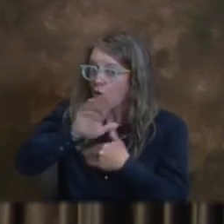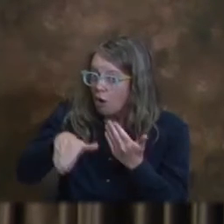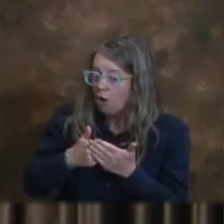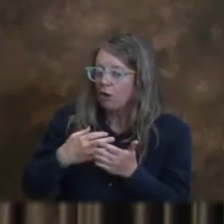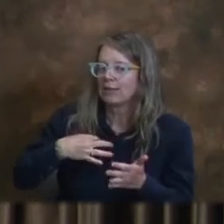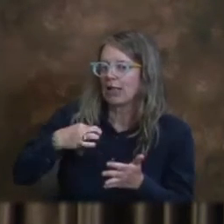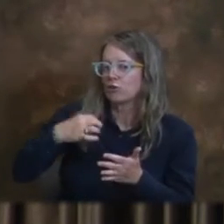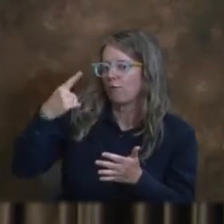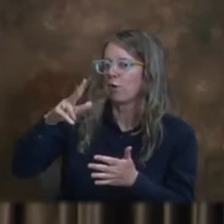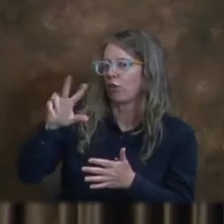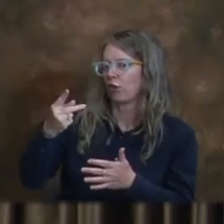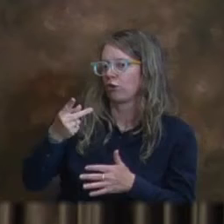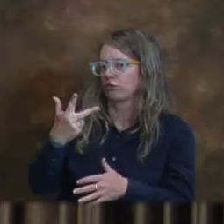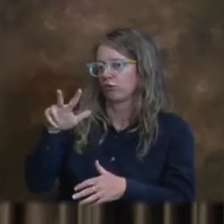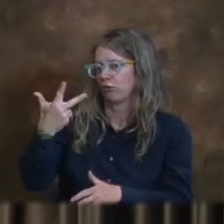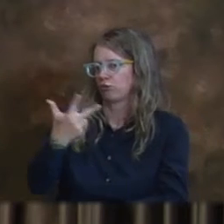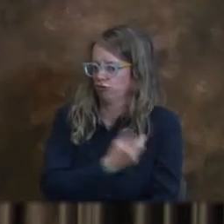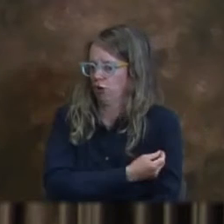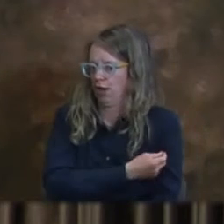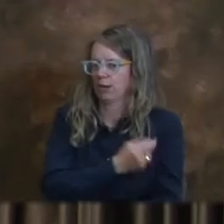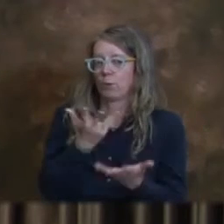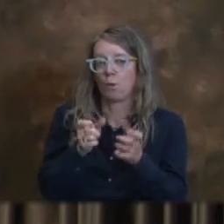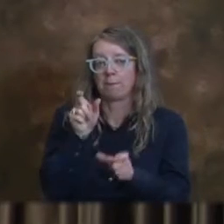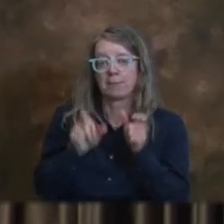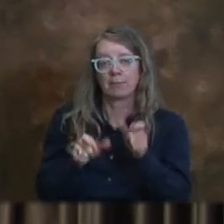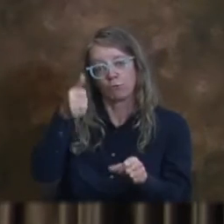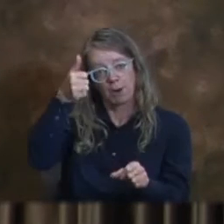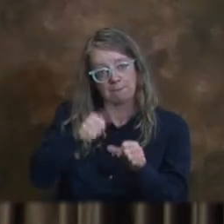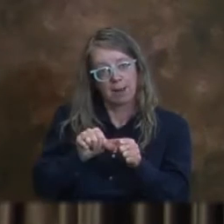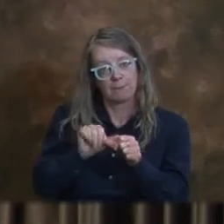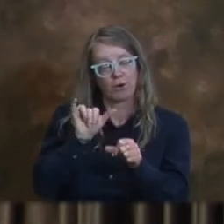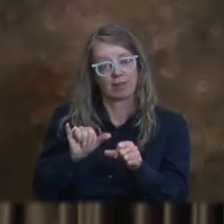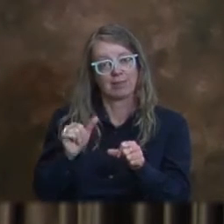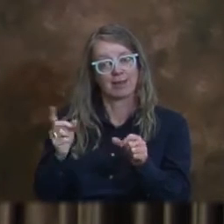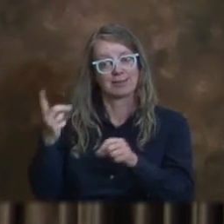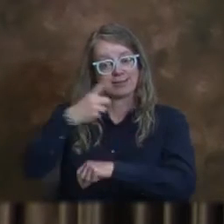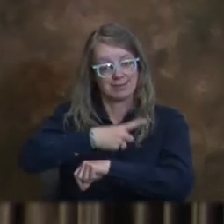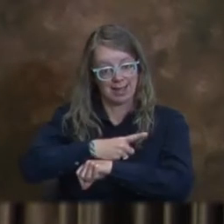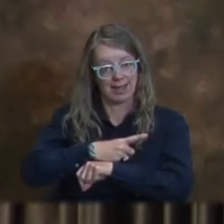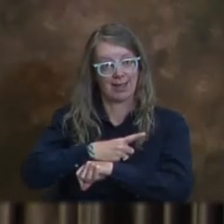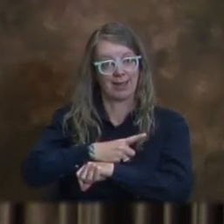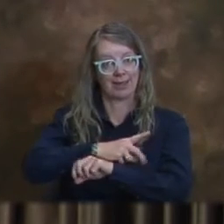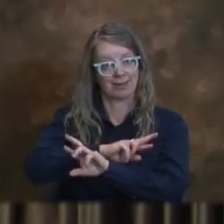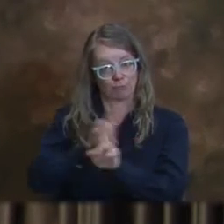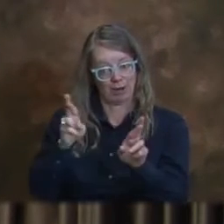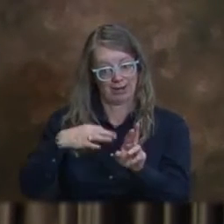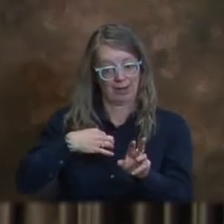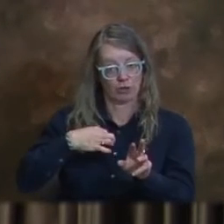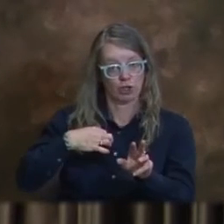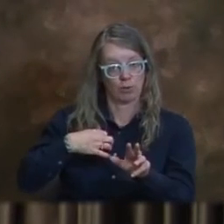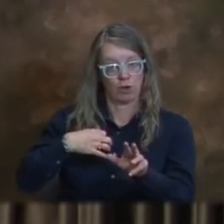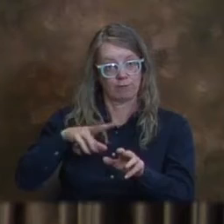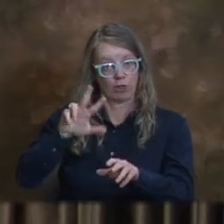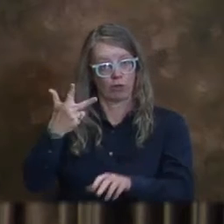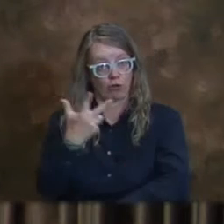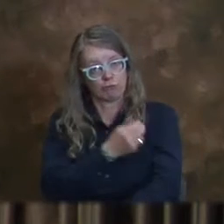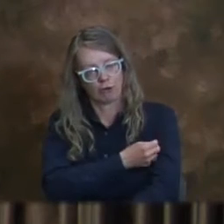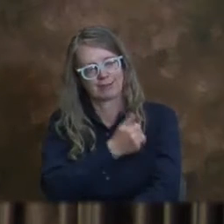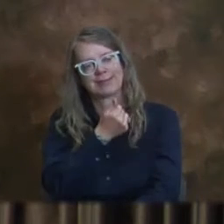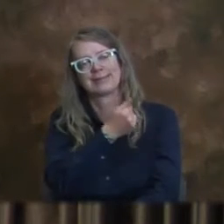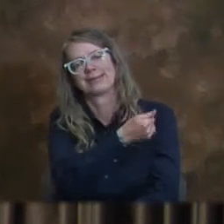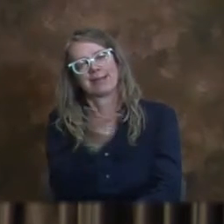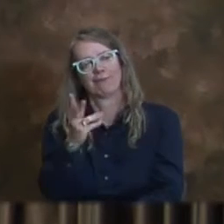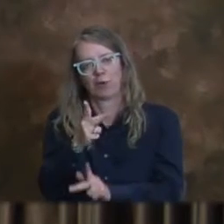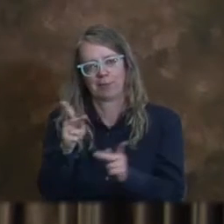elegible para la tercera vacuna, así que por supuesto a medida que vayan acercándose a su elegibilidad, hay diferentes proveedores en nuestra comunidad.